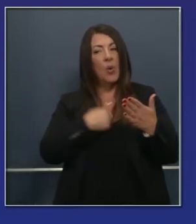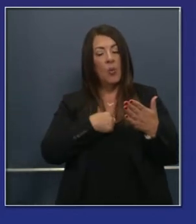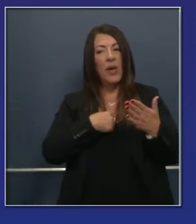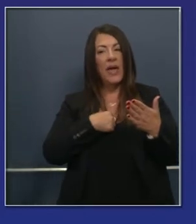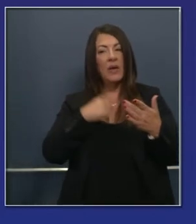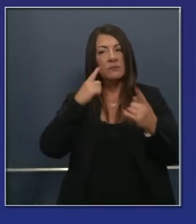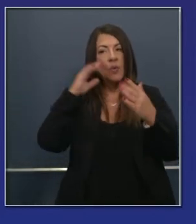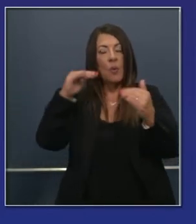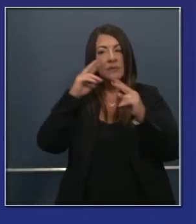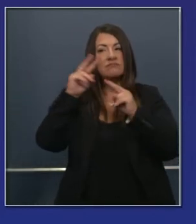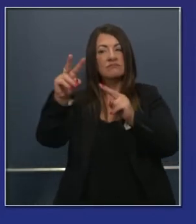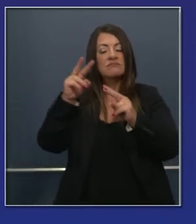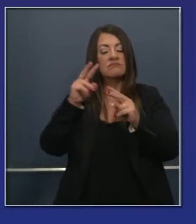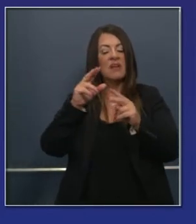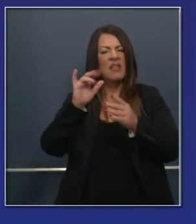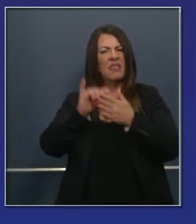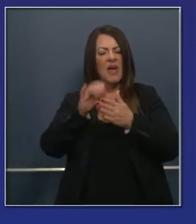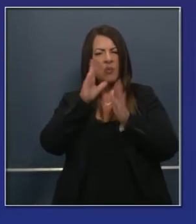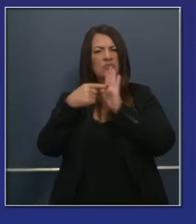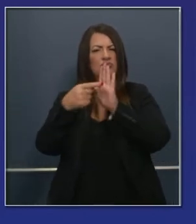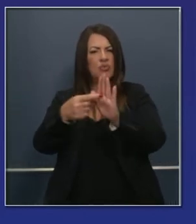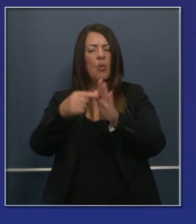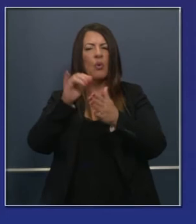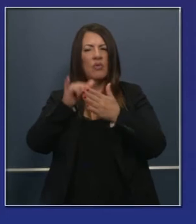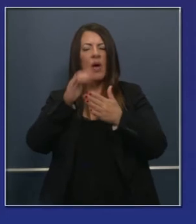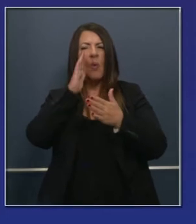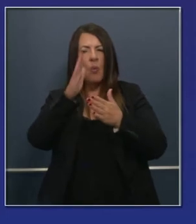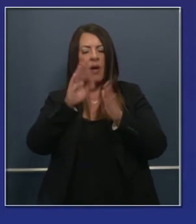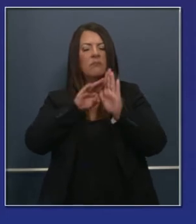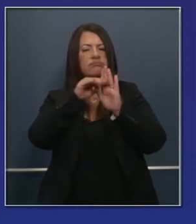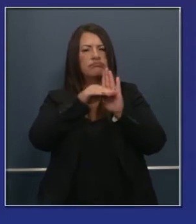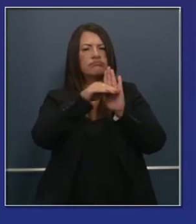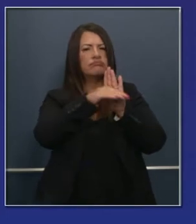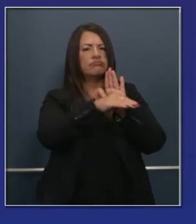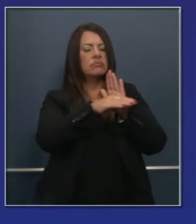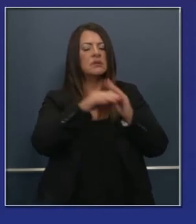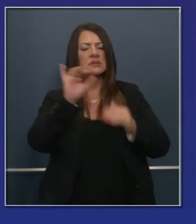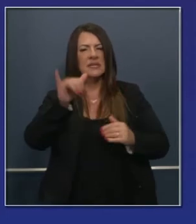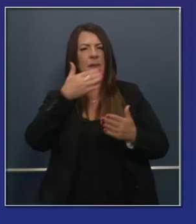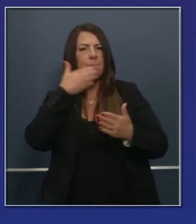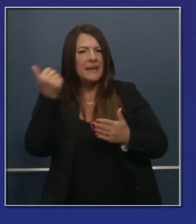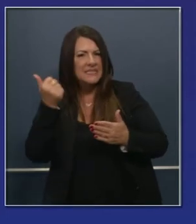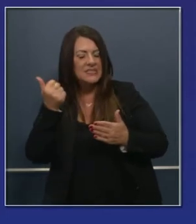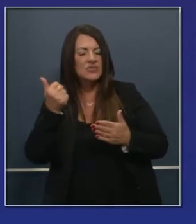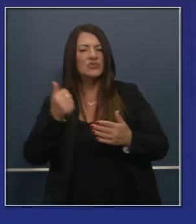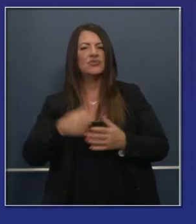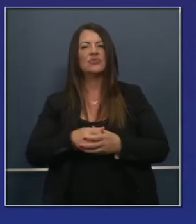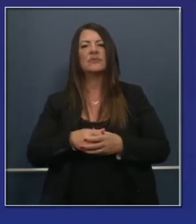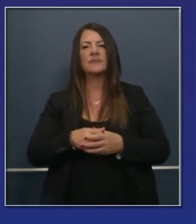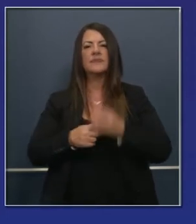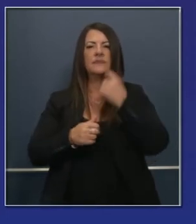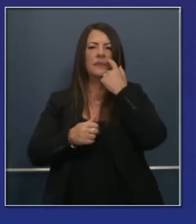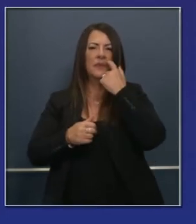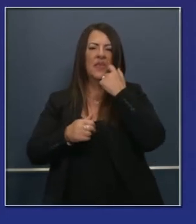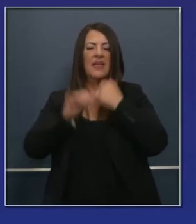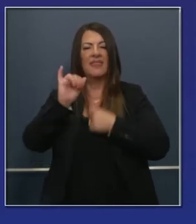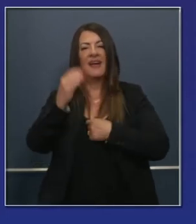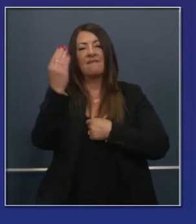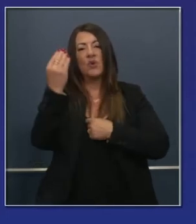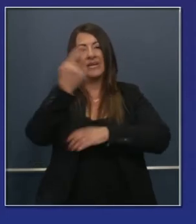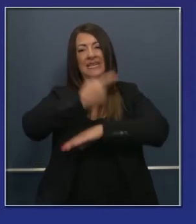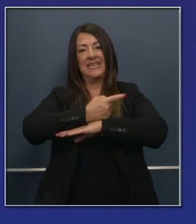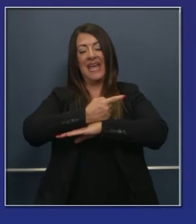Como lo dijimos ya hace un par de semanas y de acuerdo a lo que supimos el año pasado, la dirección de la corriente es positiva